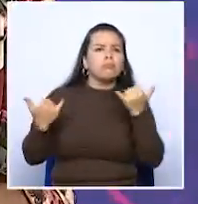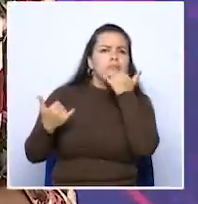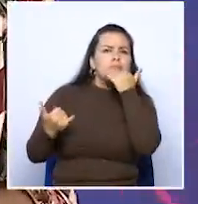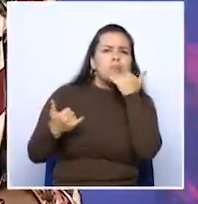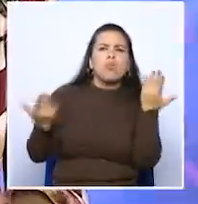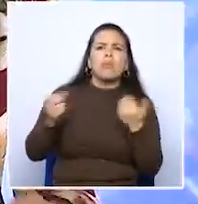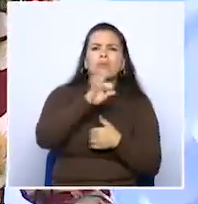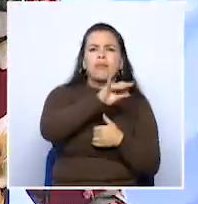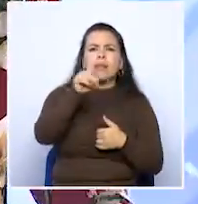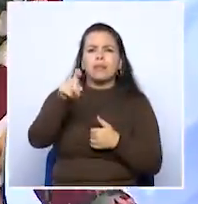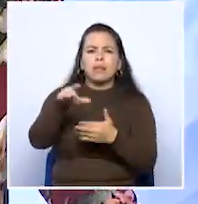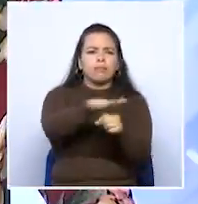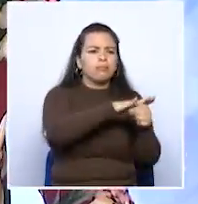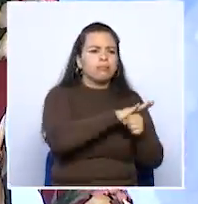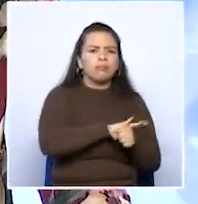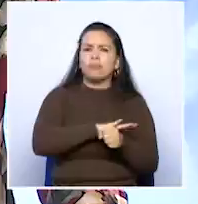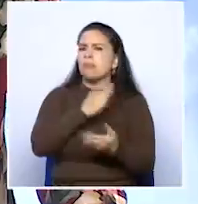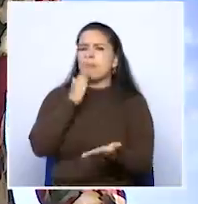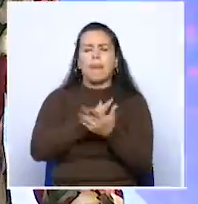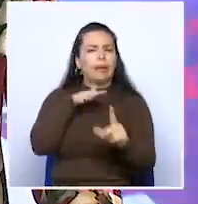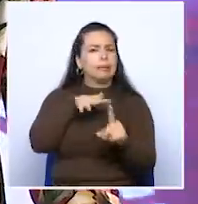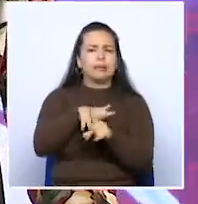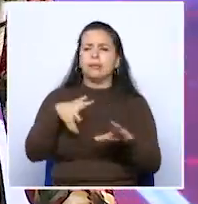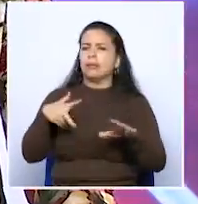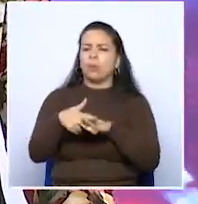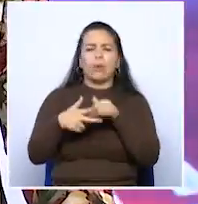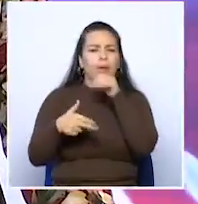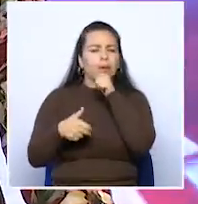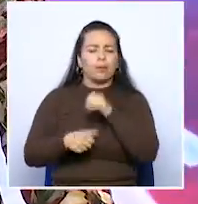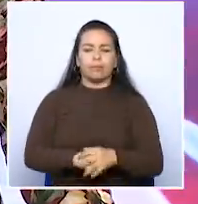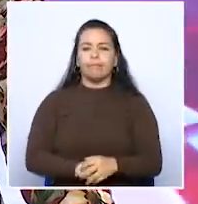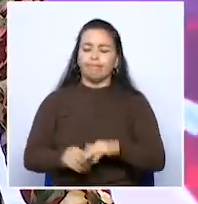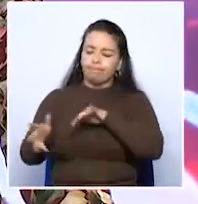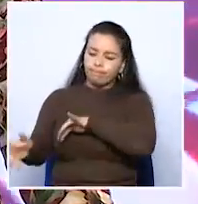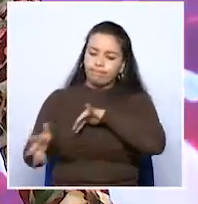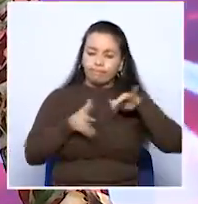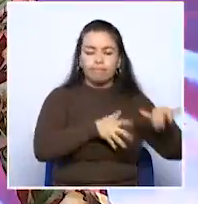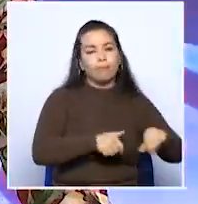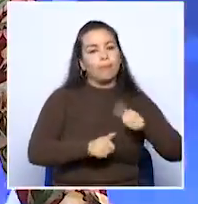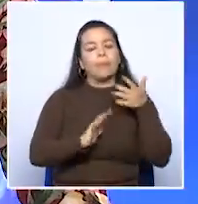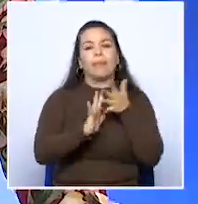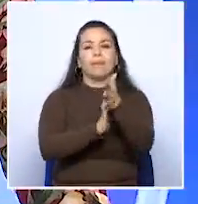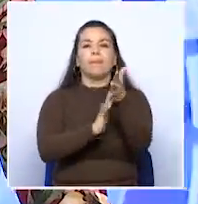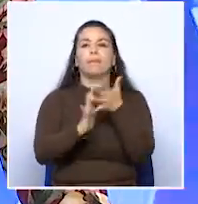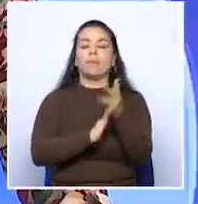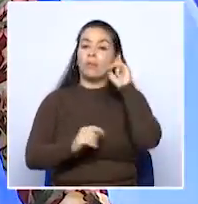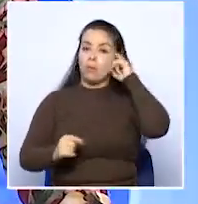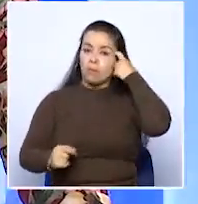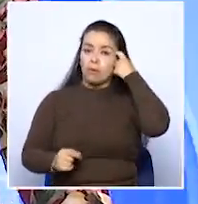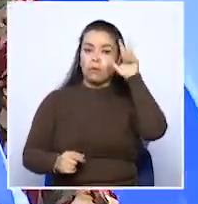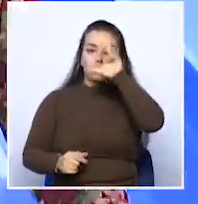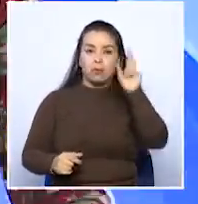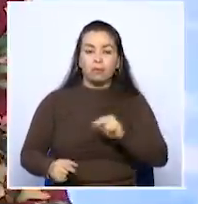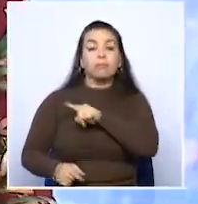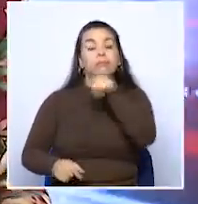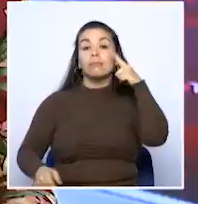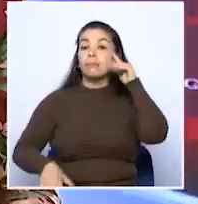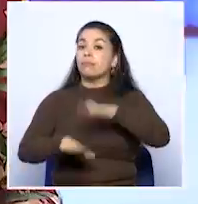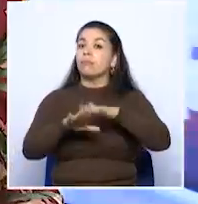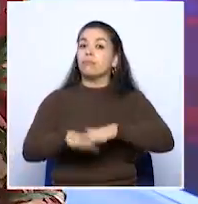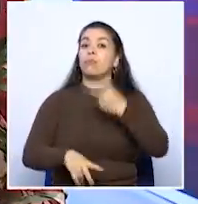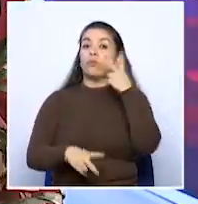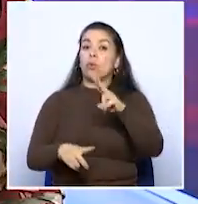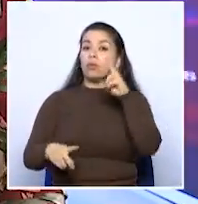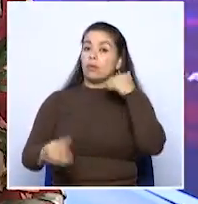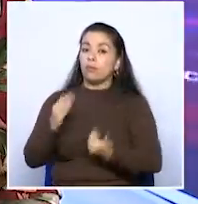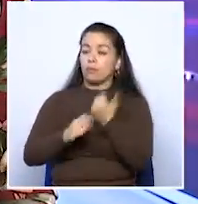36 puntos en donde no hay servicio de agua y continuando con otra información la gobernación de Rizaralda presentó hoy 12 nuevas